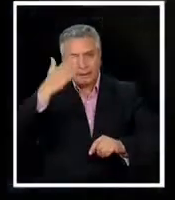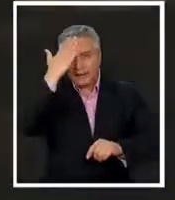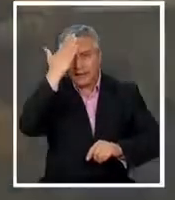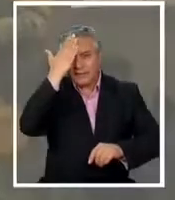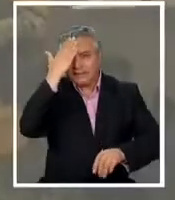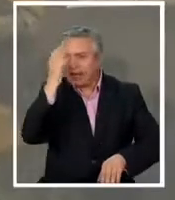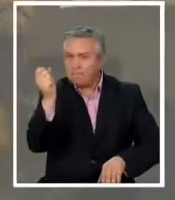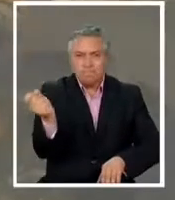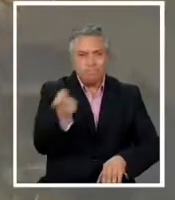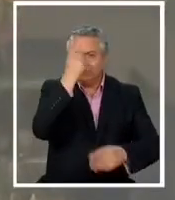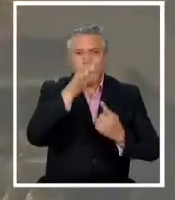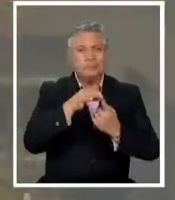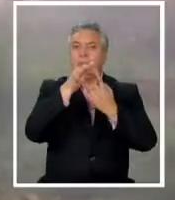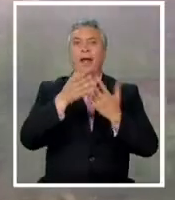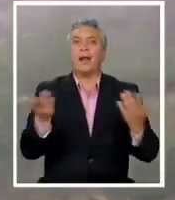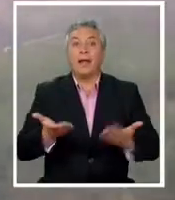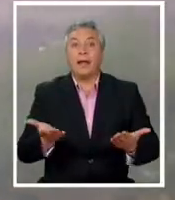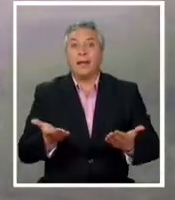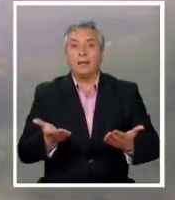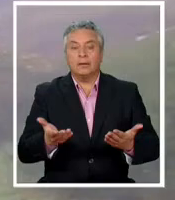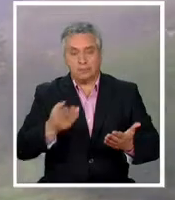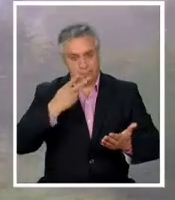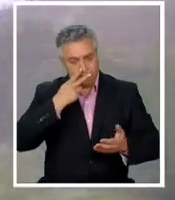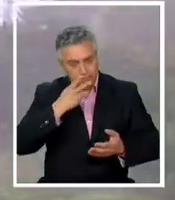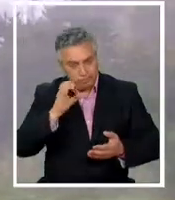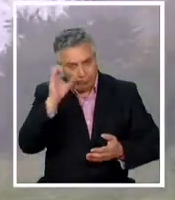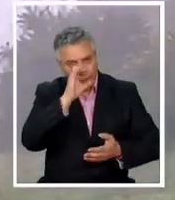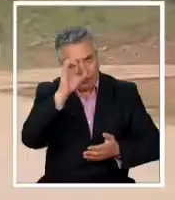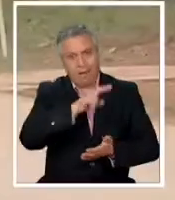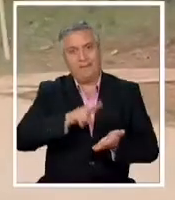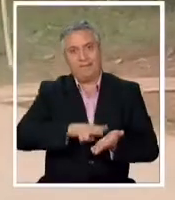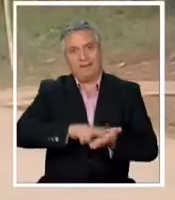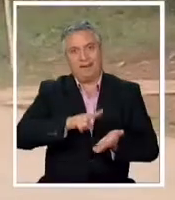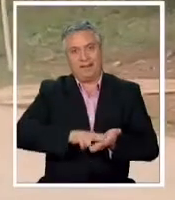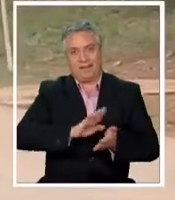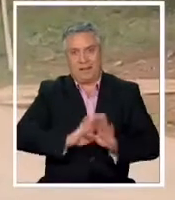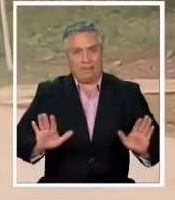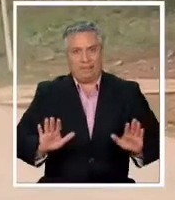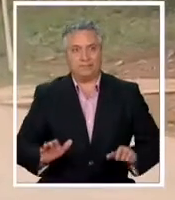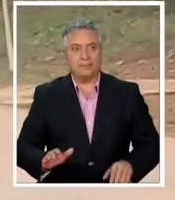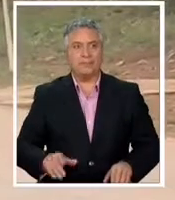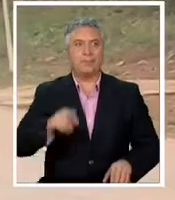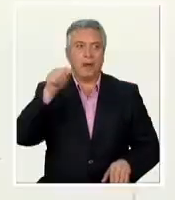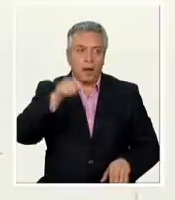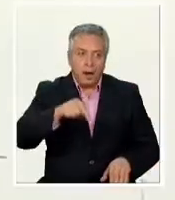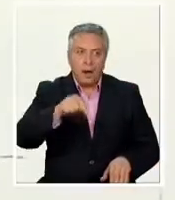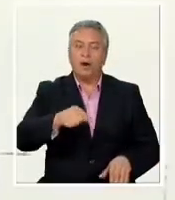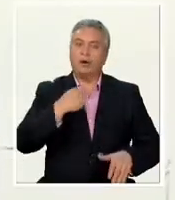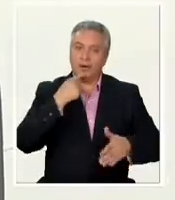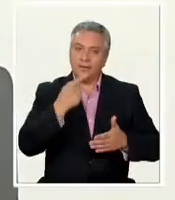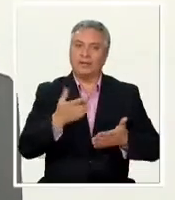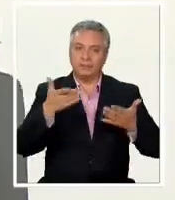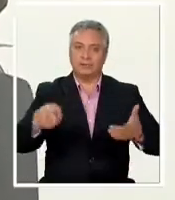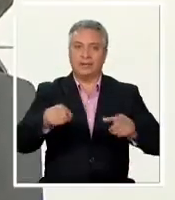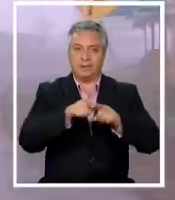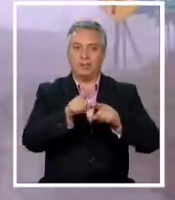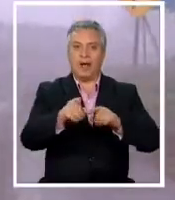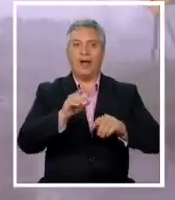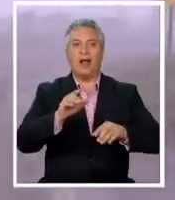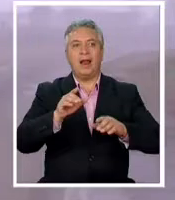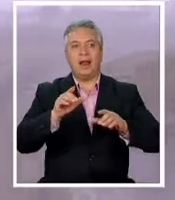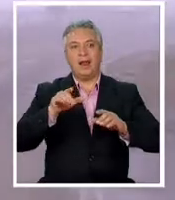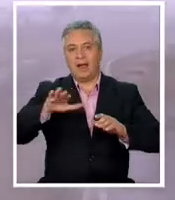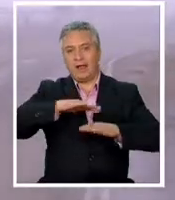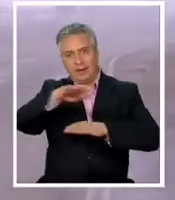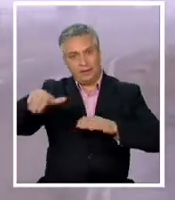hechos. Esta detención de dos efectivos de la Armada se da justo cuando el gobierno extendió el estado de excepción en la Araucanía y en el